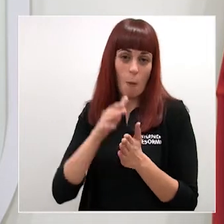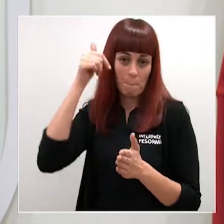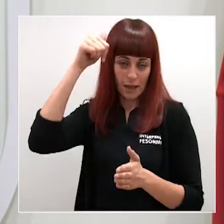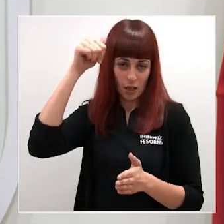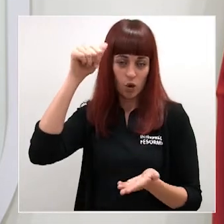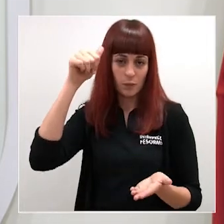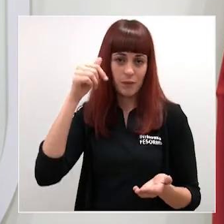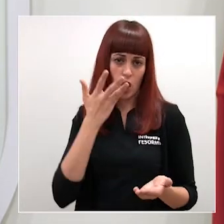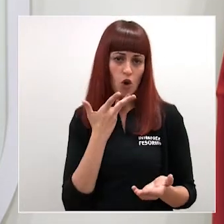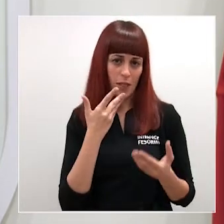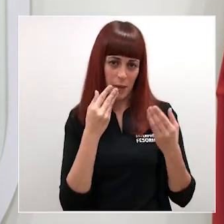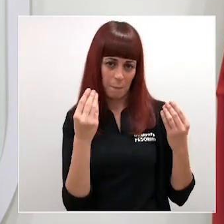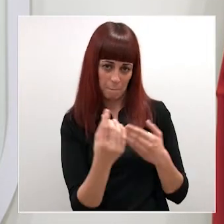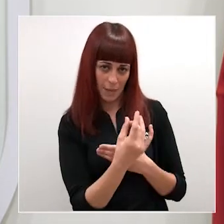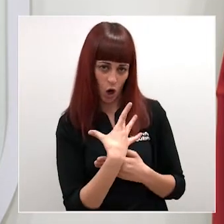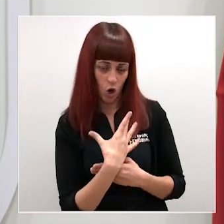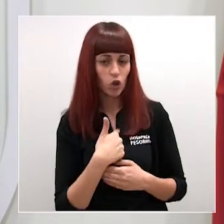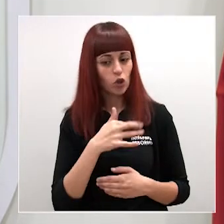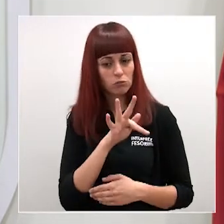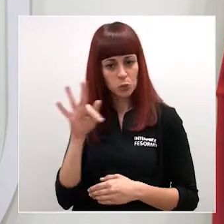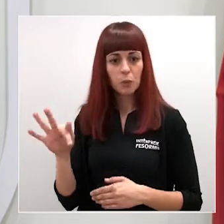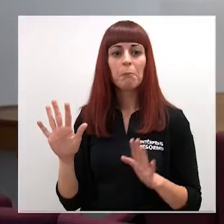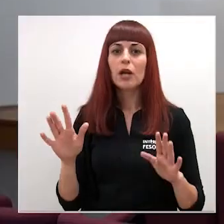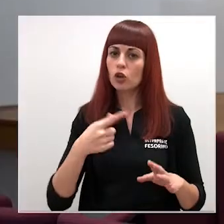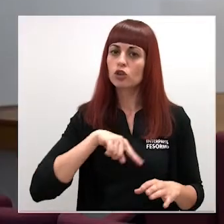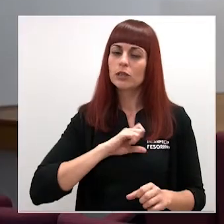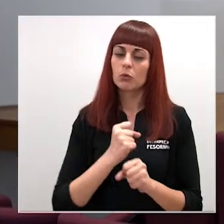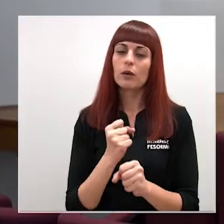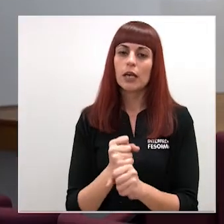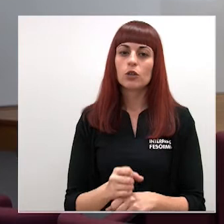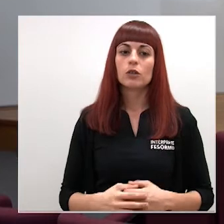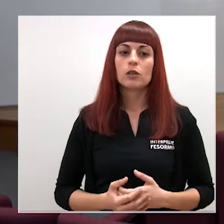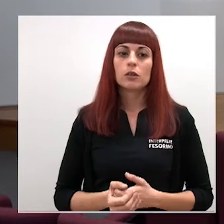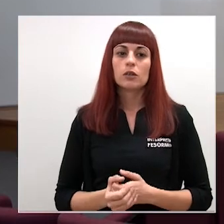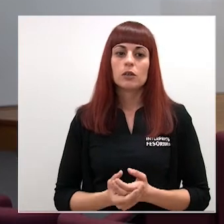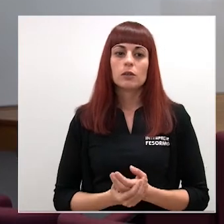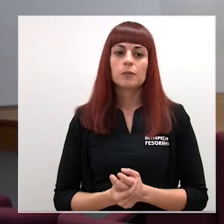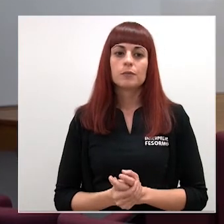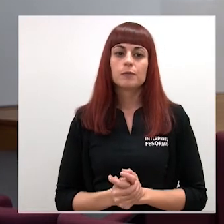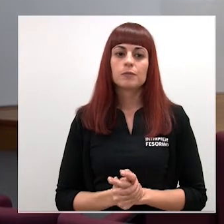que lo conoce mejor que yo le cedo la palabra pero sí que estamos trabajando en ellos muchas gracias